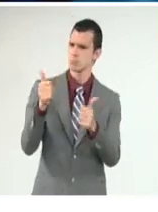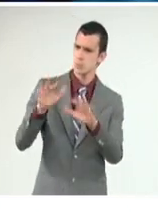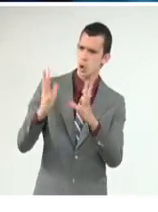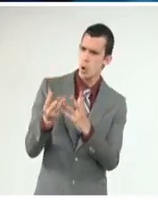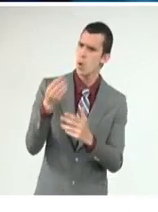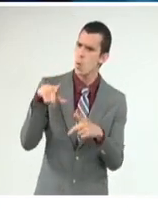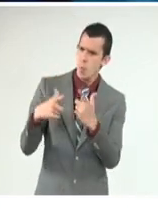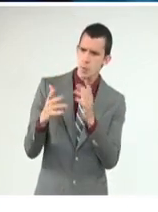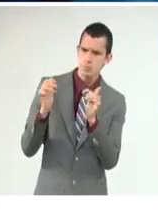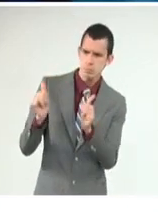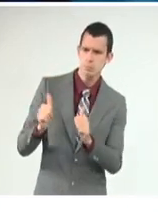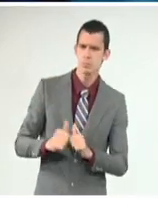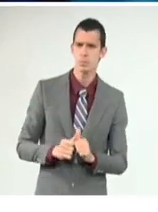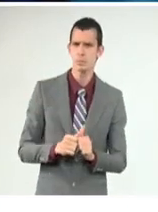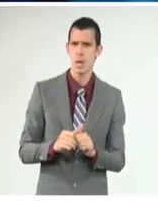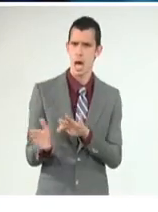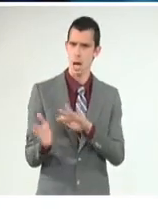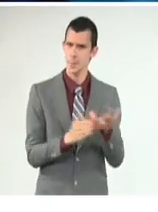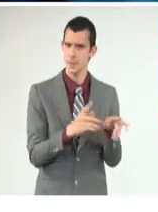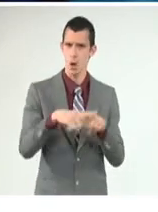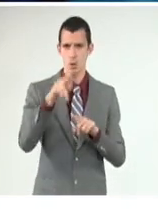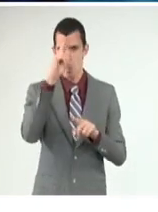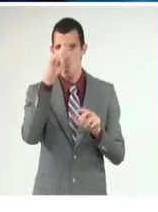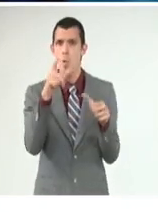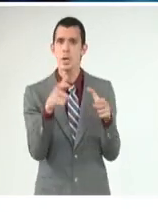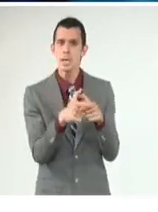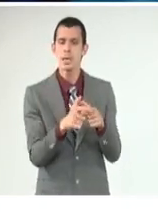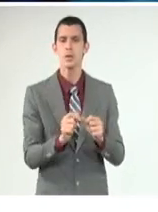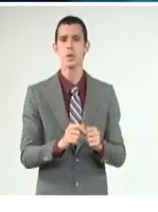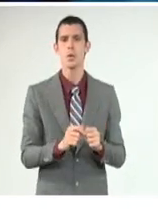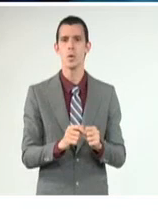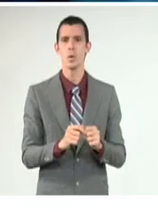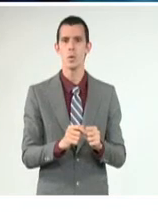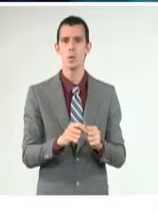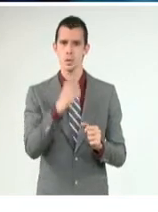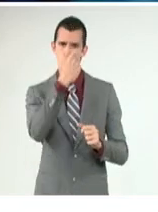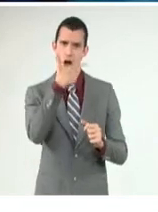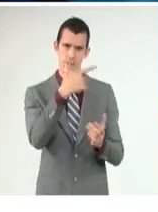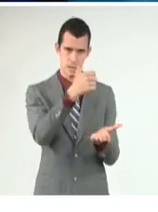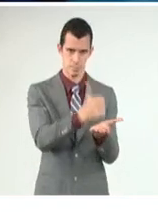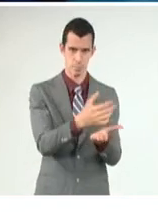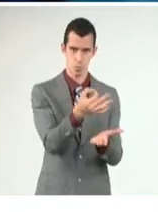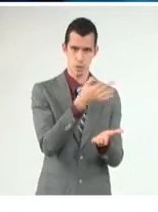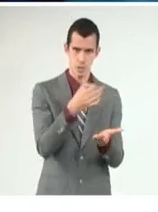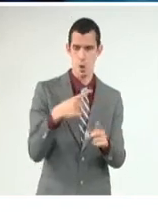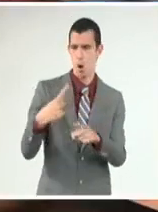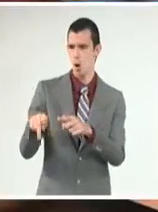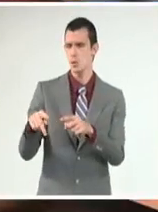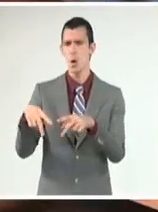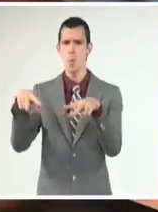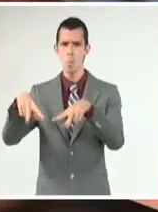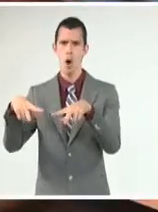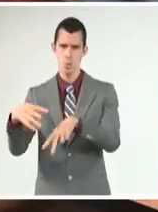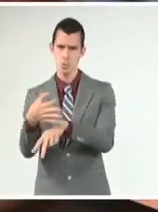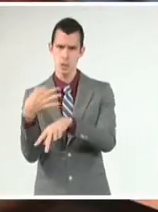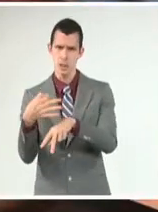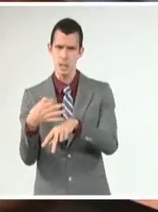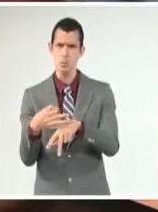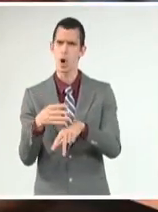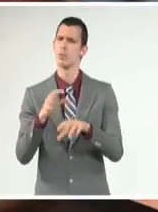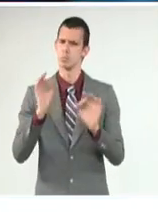creamos dos grupos de trabajo, en Ciego y en Morón, y se están visitando por la mañana, por el mediodía y por la noche.